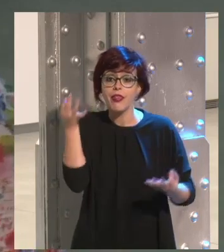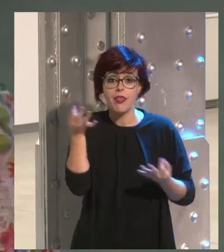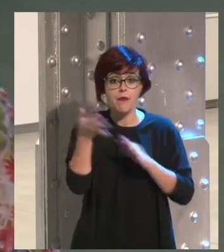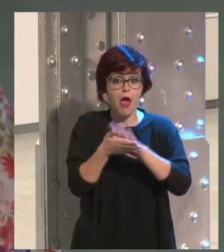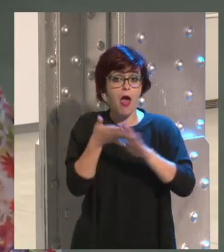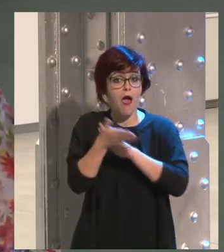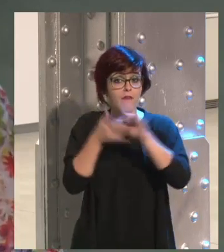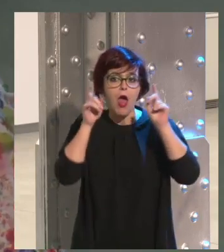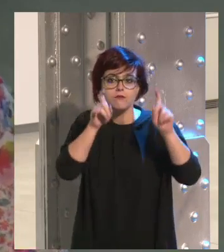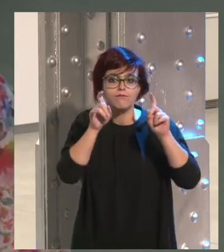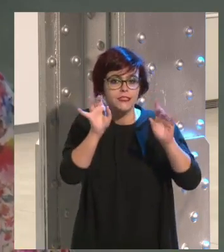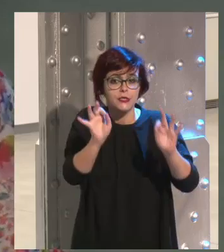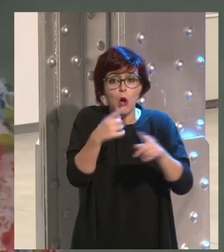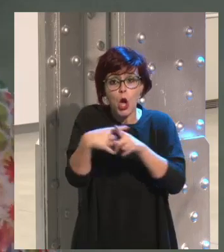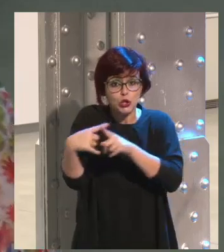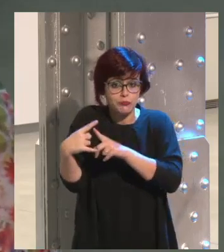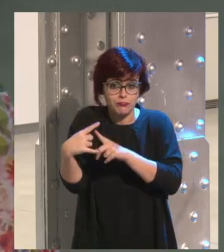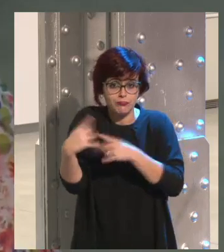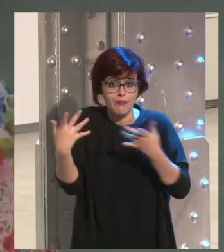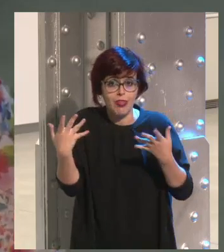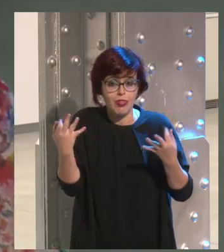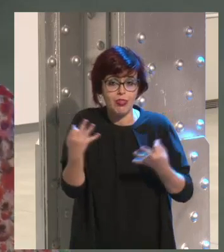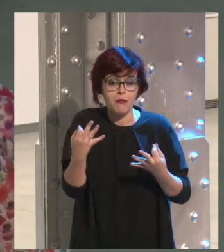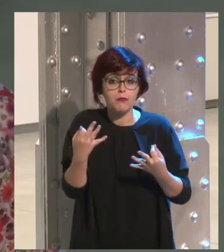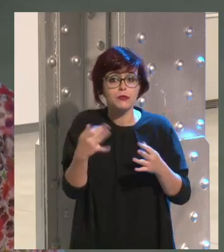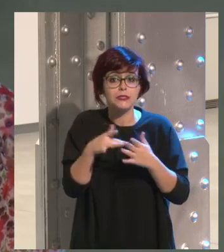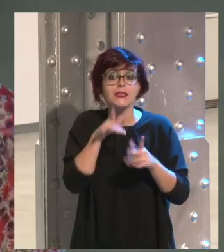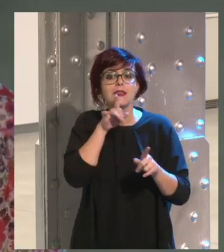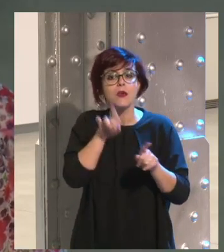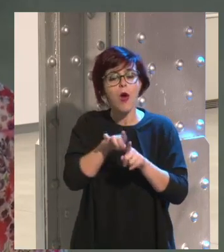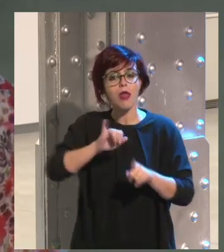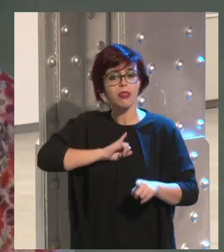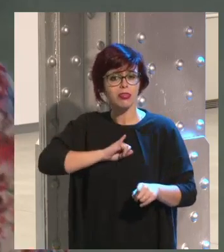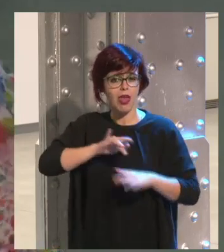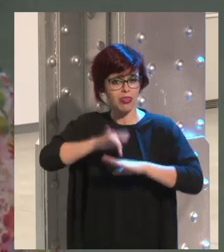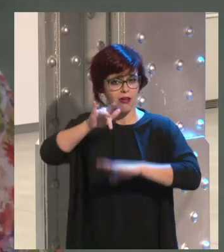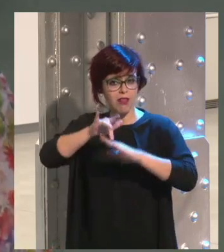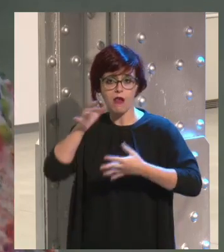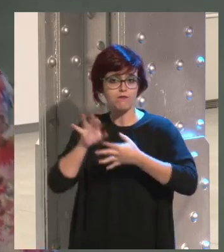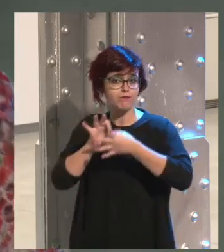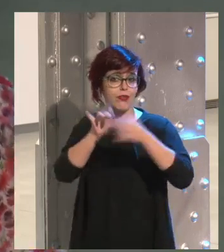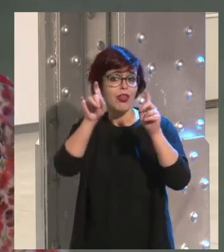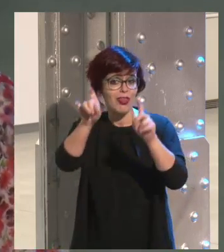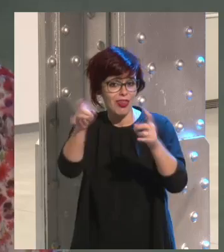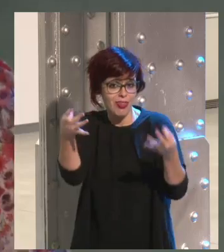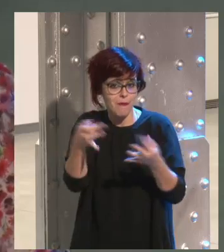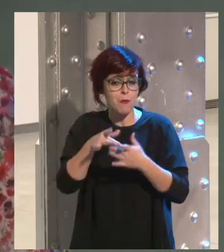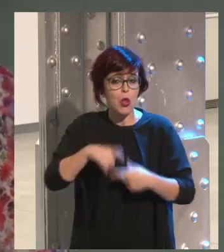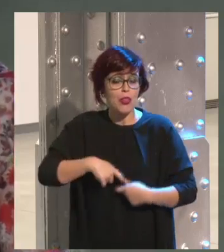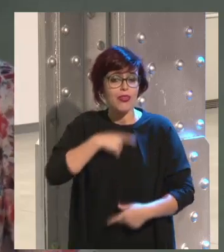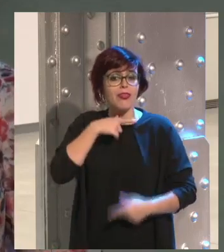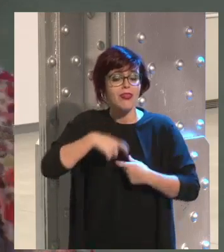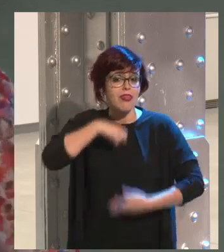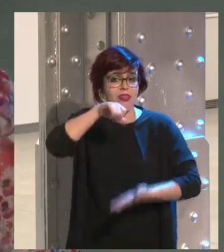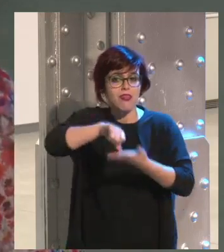enseñar unas determinadas cosas, pues llegado el momento también a ser digital. Porque somos ciudadanos digitales,